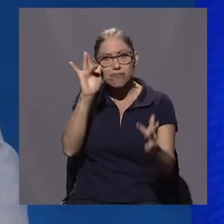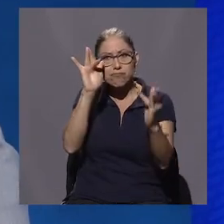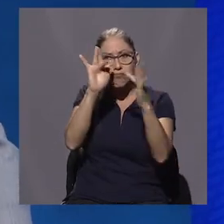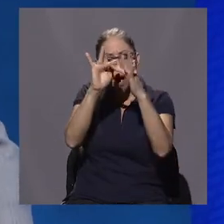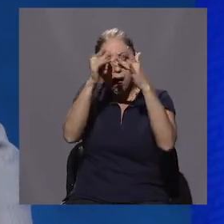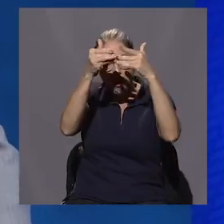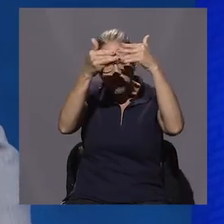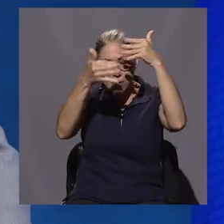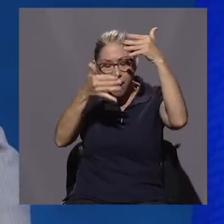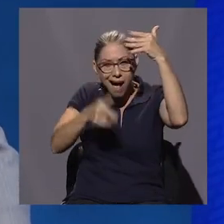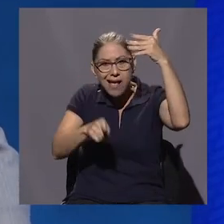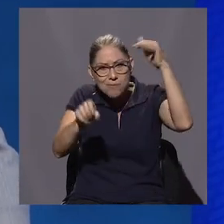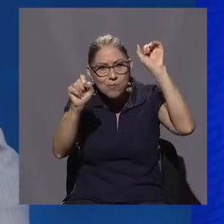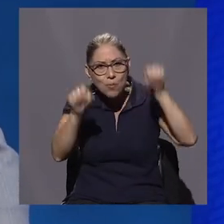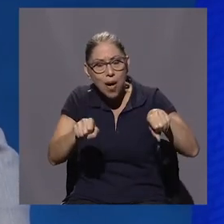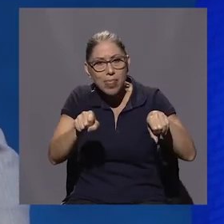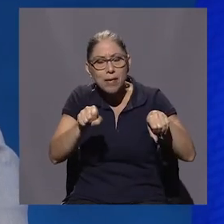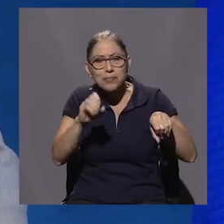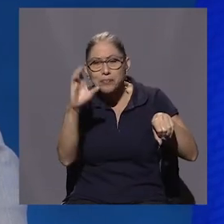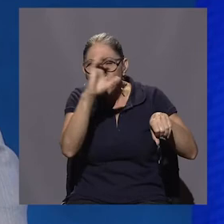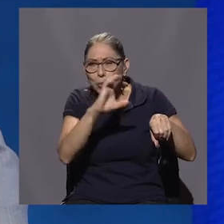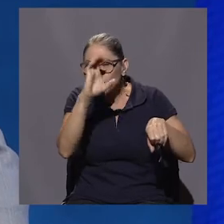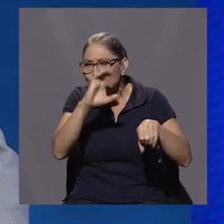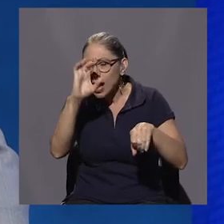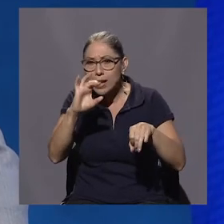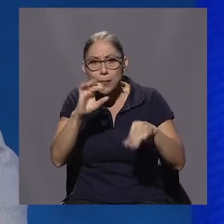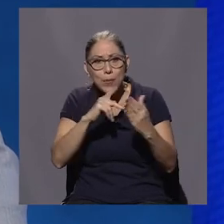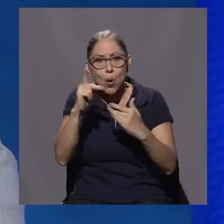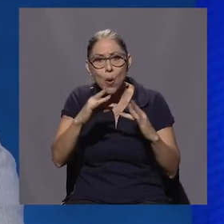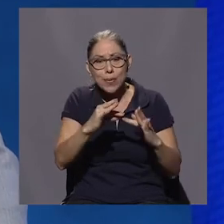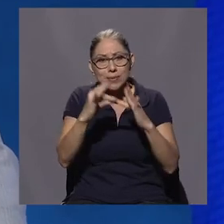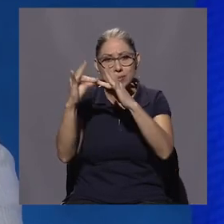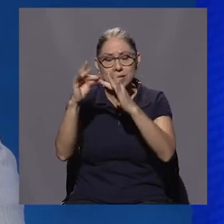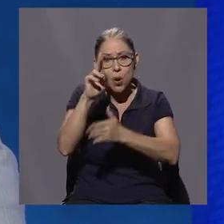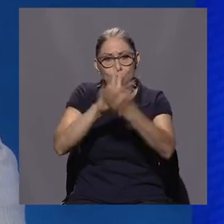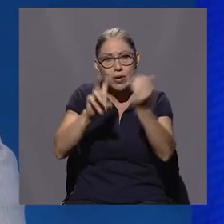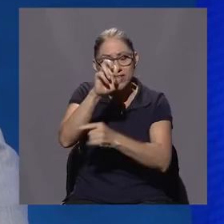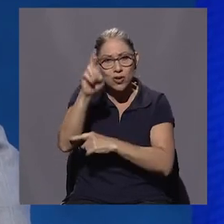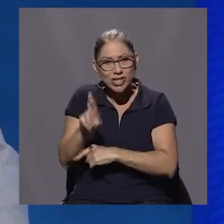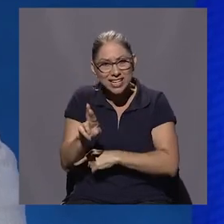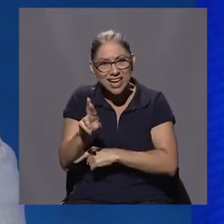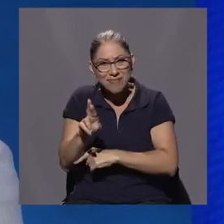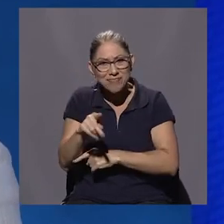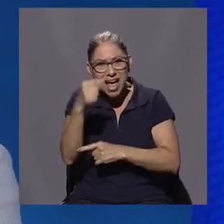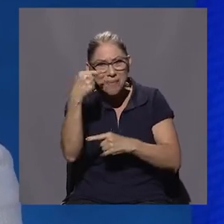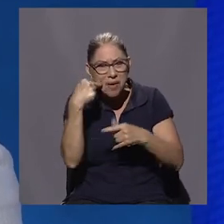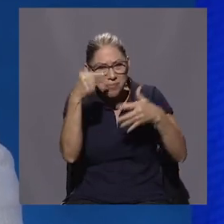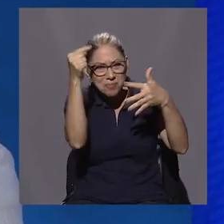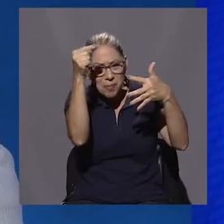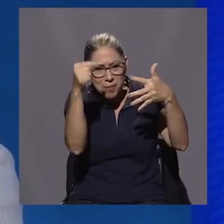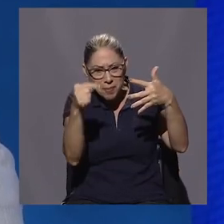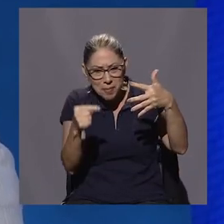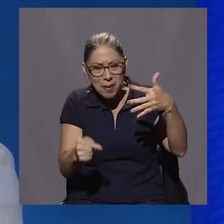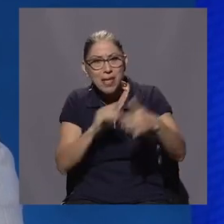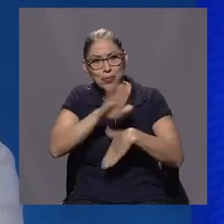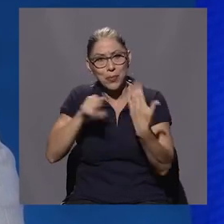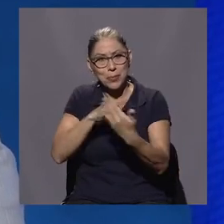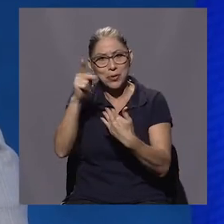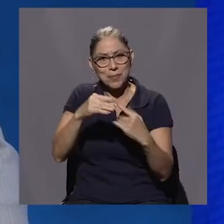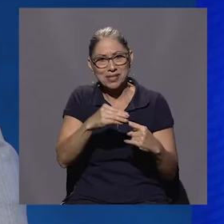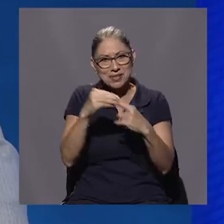a nuestro sitio web y ahí va a poder buscar Especiales Universidad de Costa Rica. Y ahí está la lista de todos los especiales para que pueda